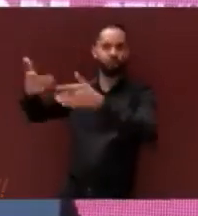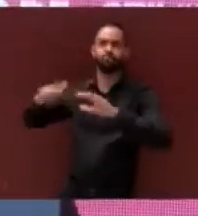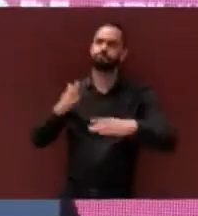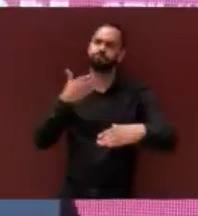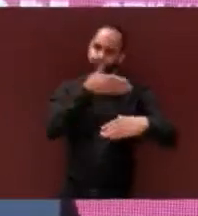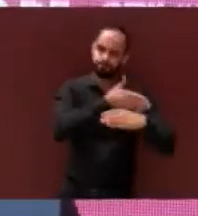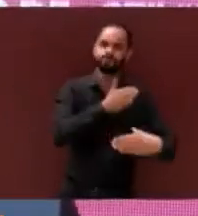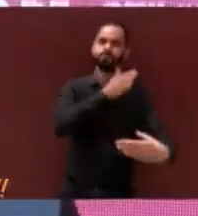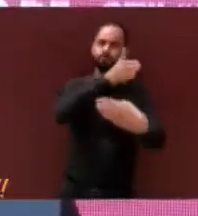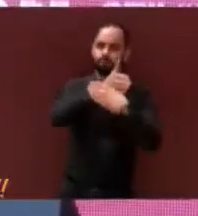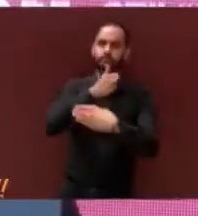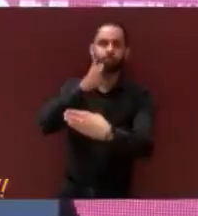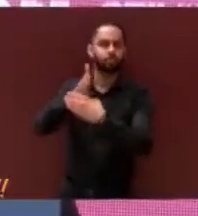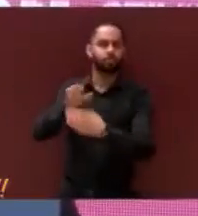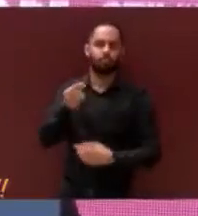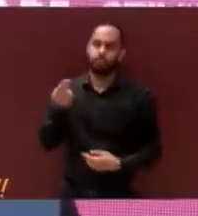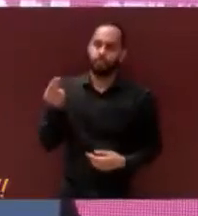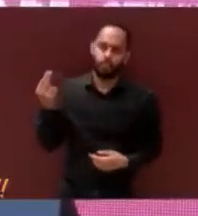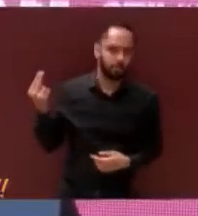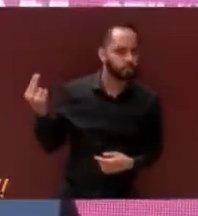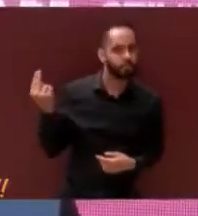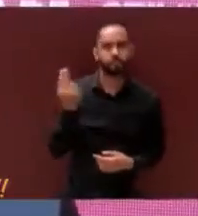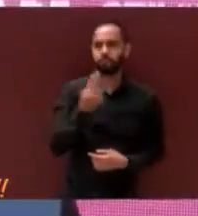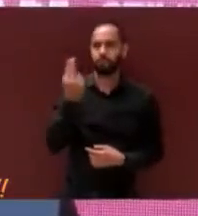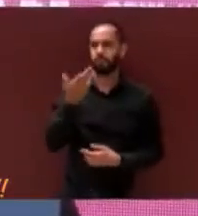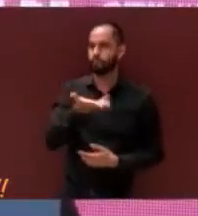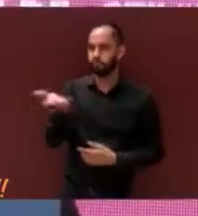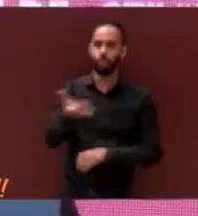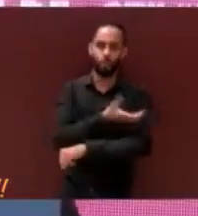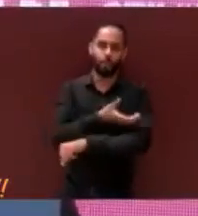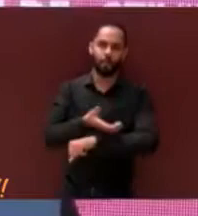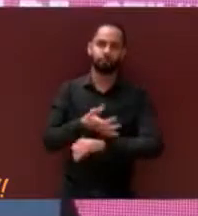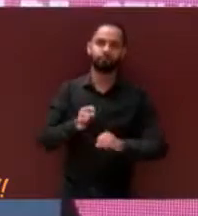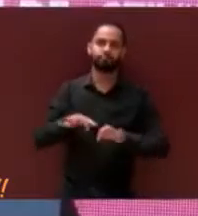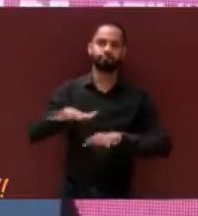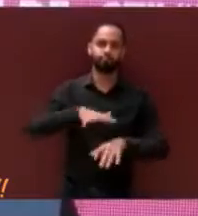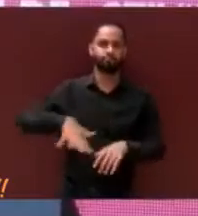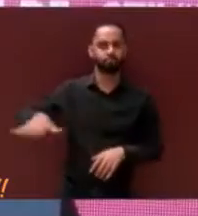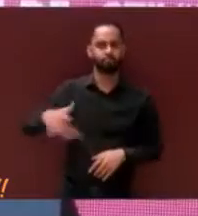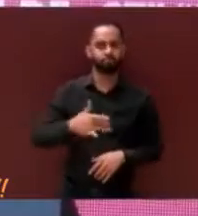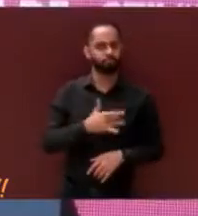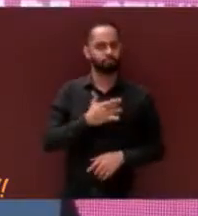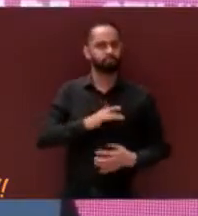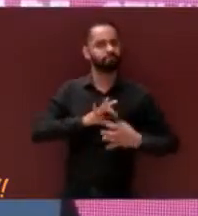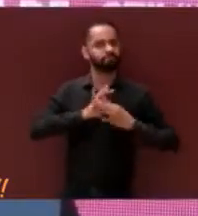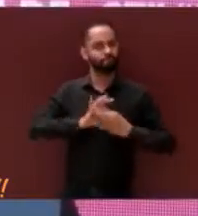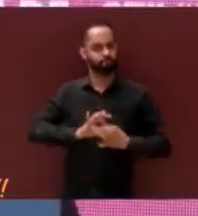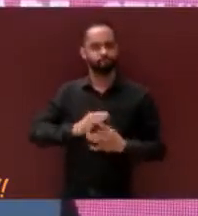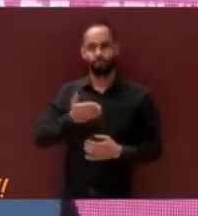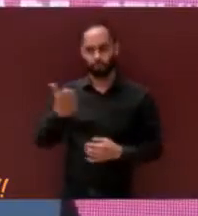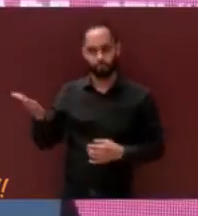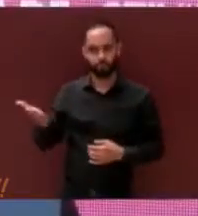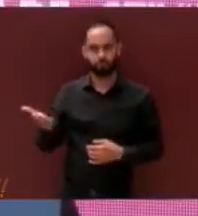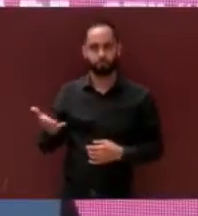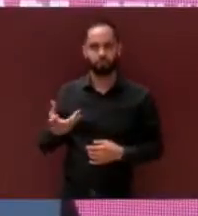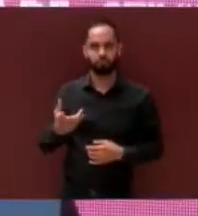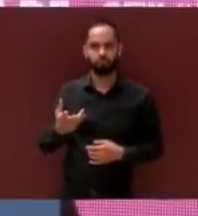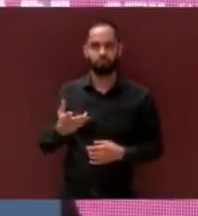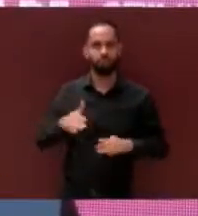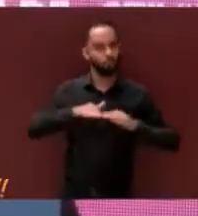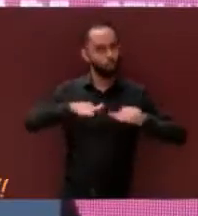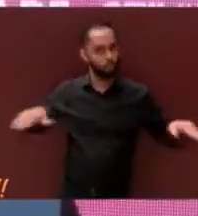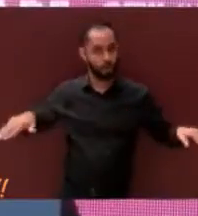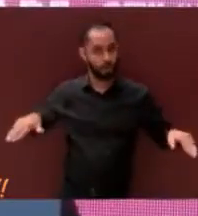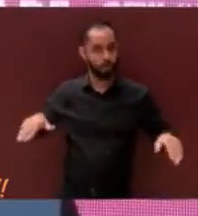cualidad necesaria en los compañeros de esta área. El sentido común, la imparcialidad y la